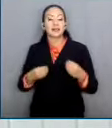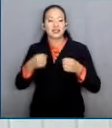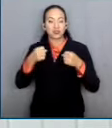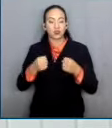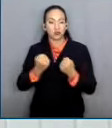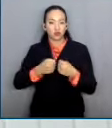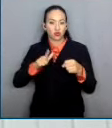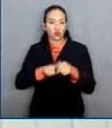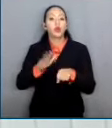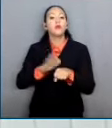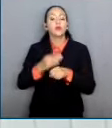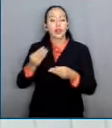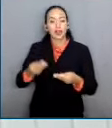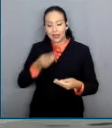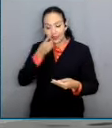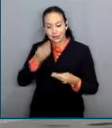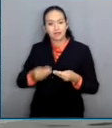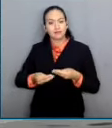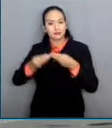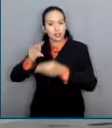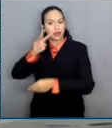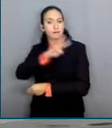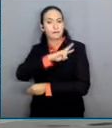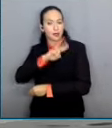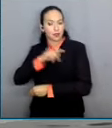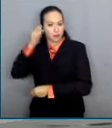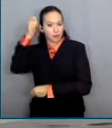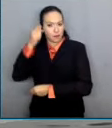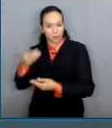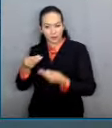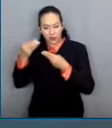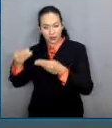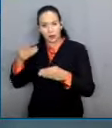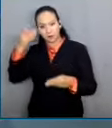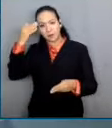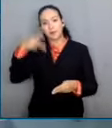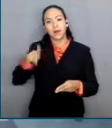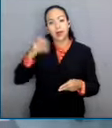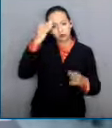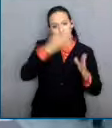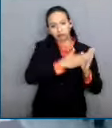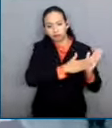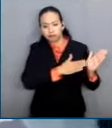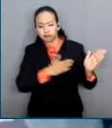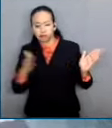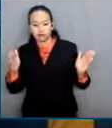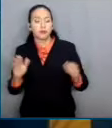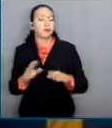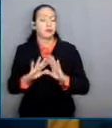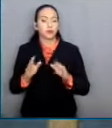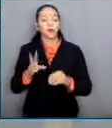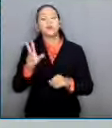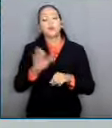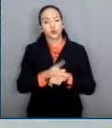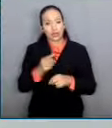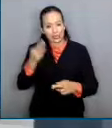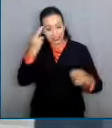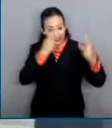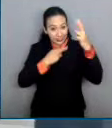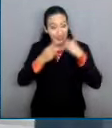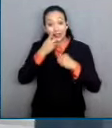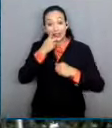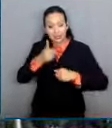tiempo determinado sin posibilidad de prorrogarla. Al resolver un amparo directo en revisión, la Sala explicó que, si bien dicha